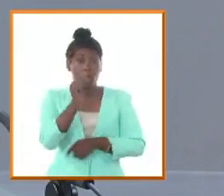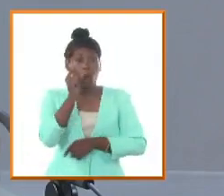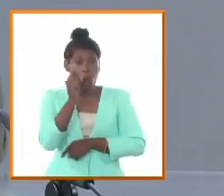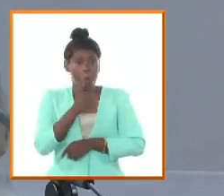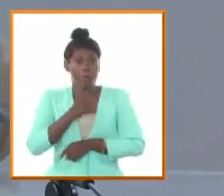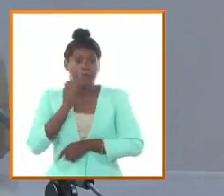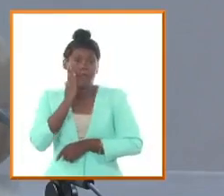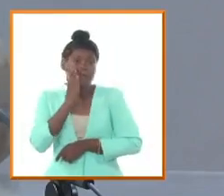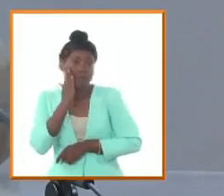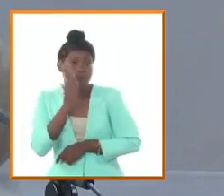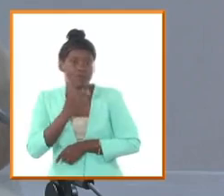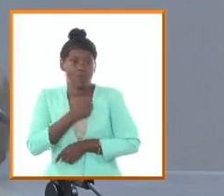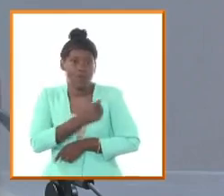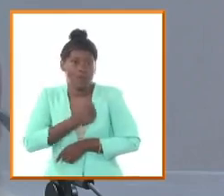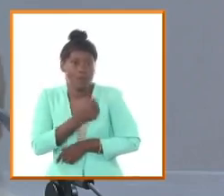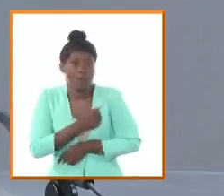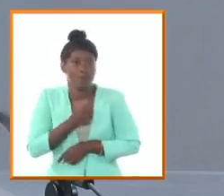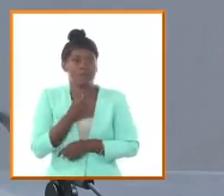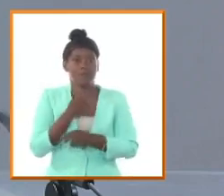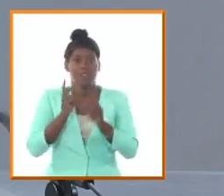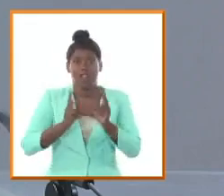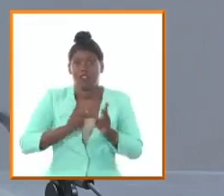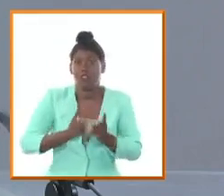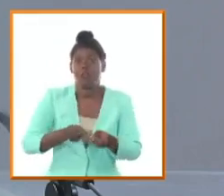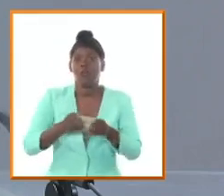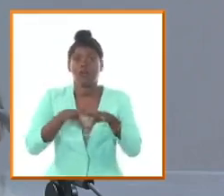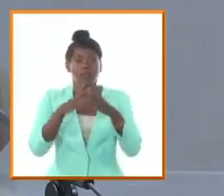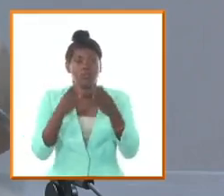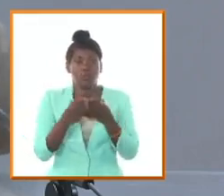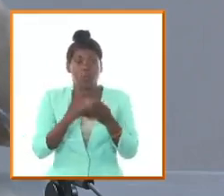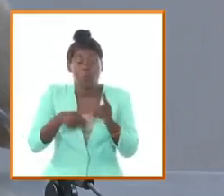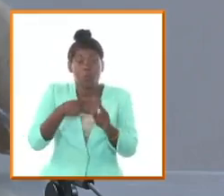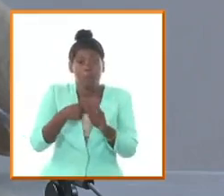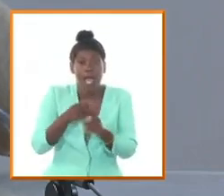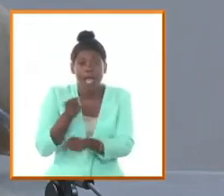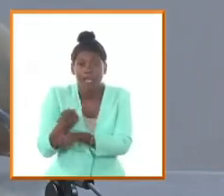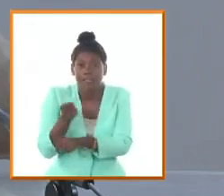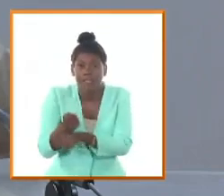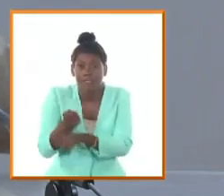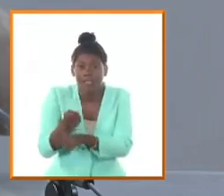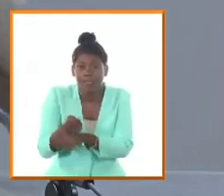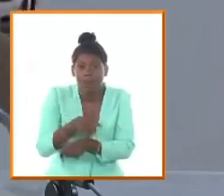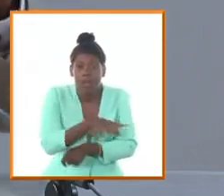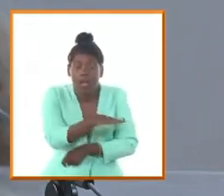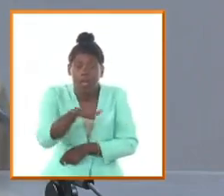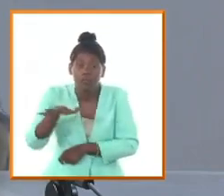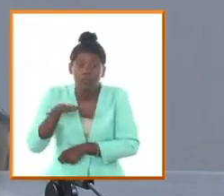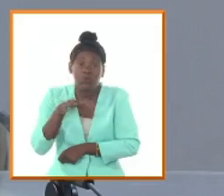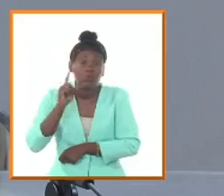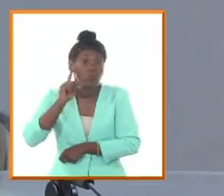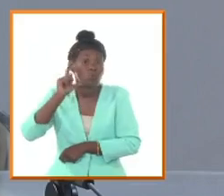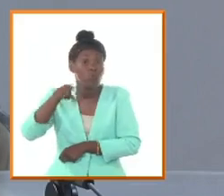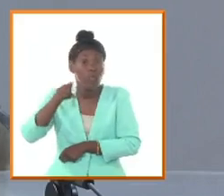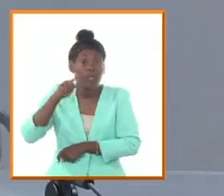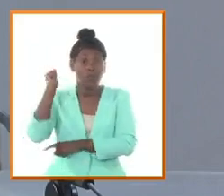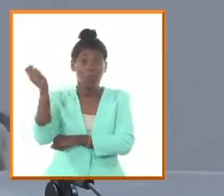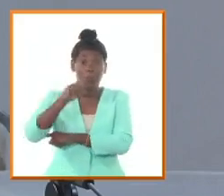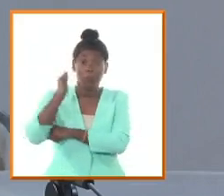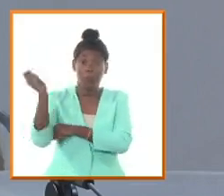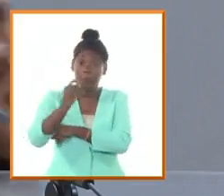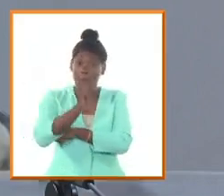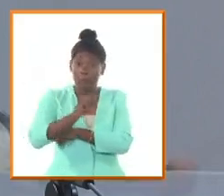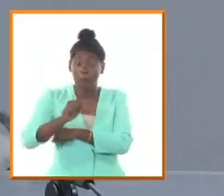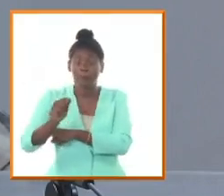logra encontrar fórmulas para convertir al manvisado en una maquinaria que puede poner en jaque a las tropas